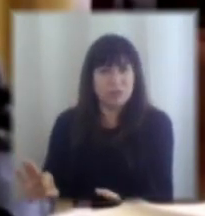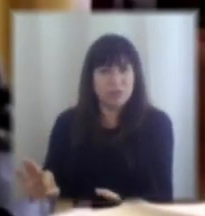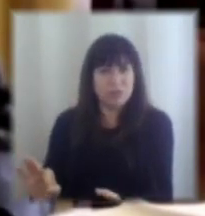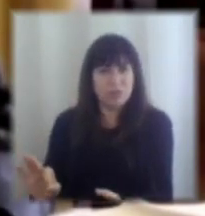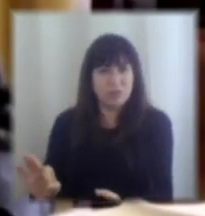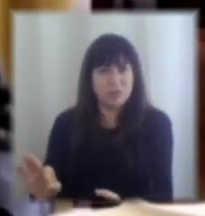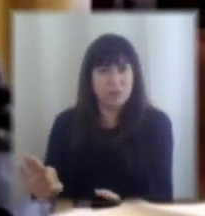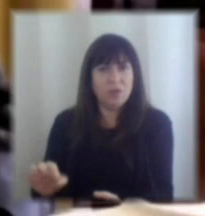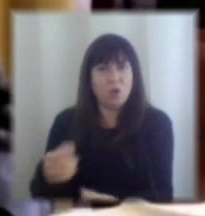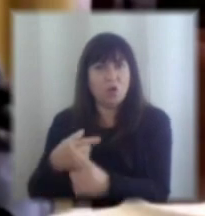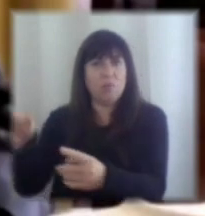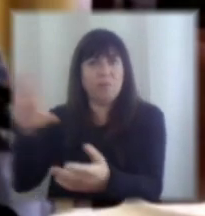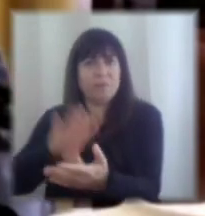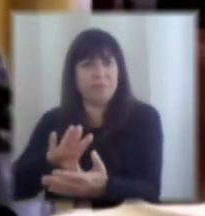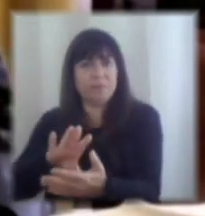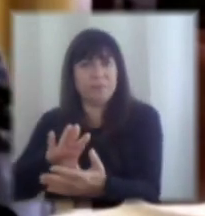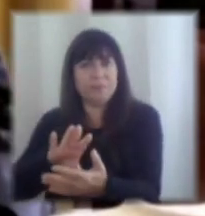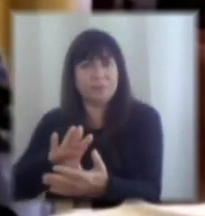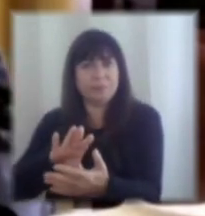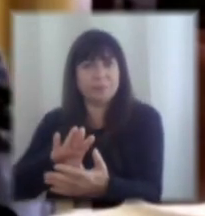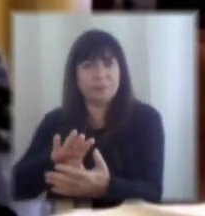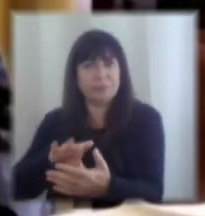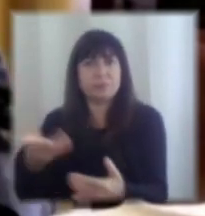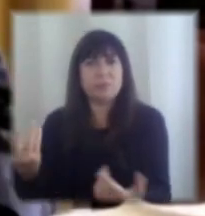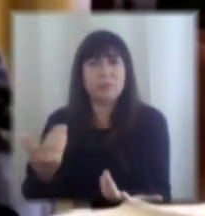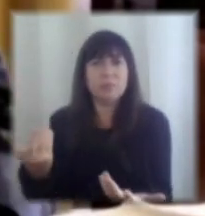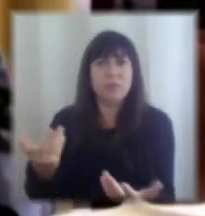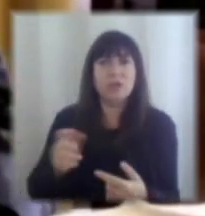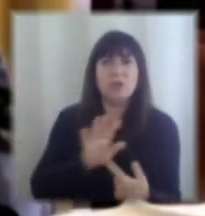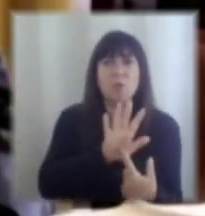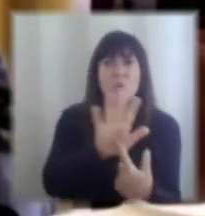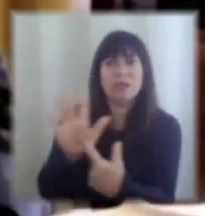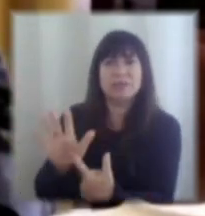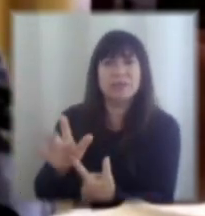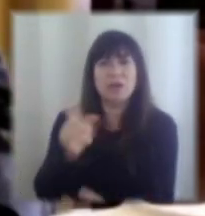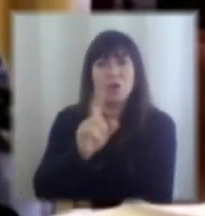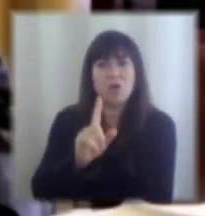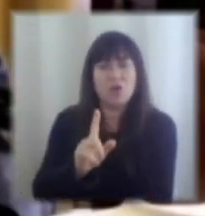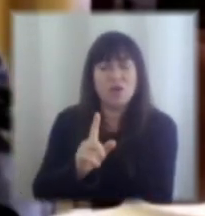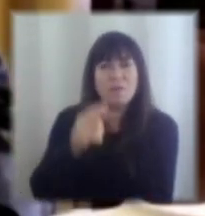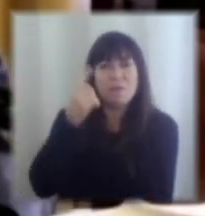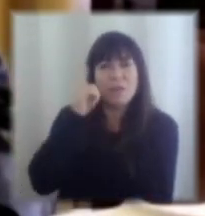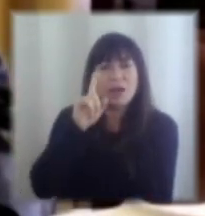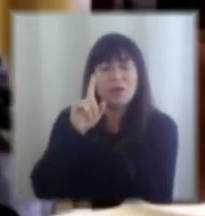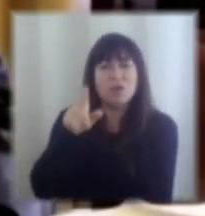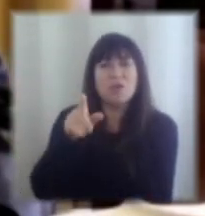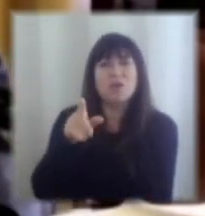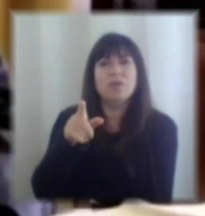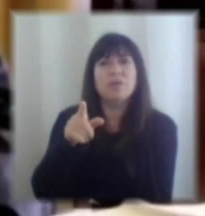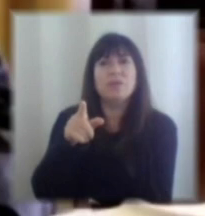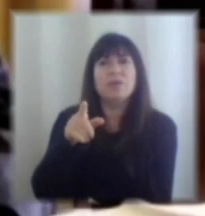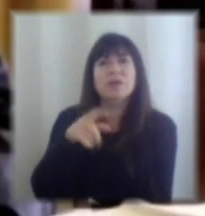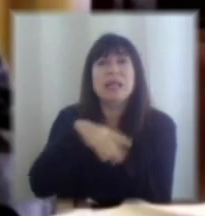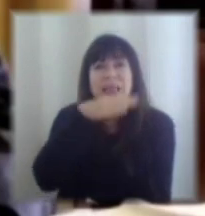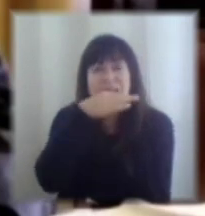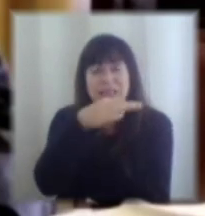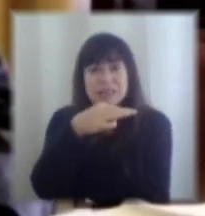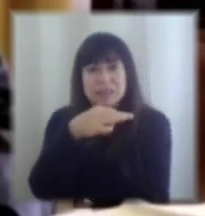el 50% sea una muestra de cuán diversificados somos pero también pongámoslo en perspectiva o se dice que